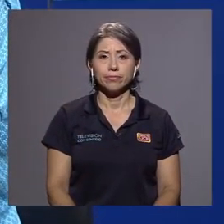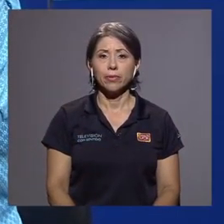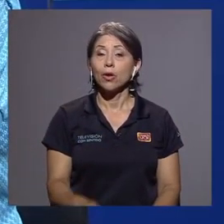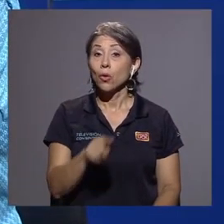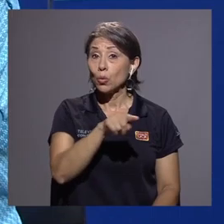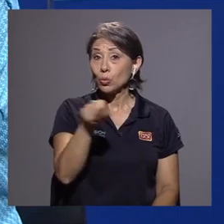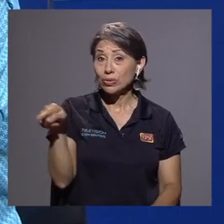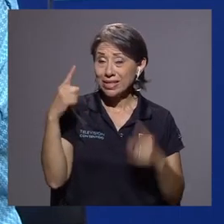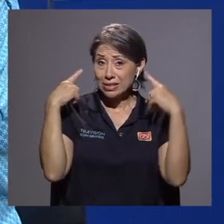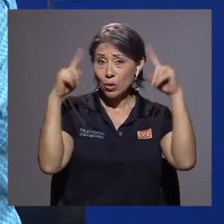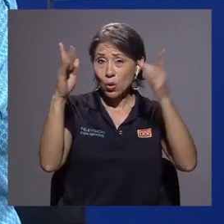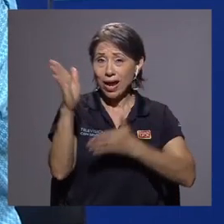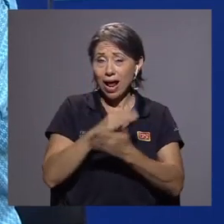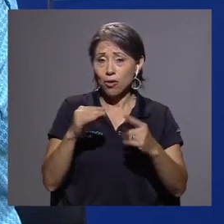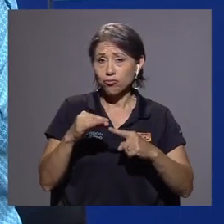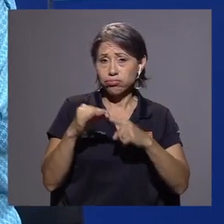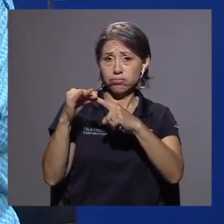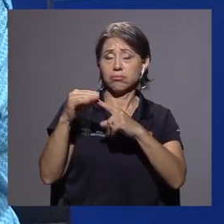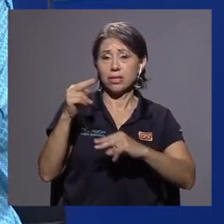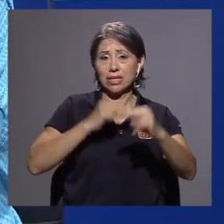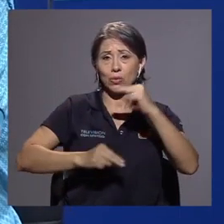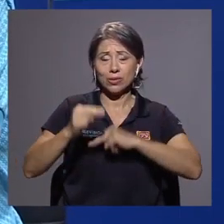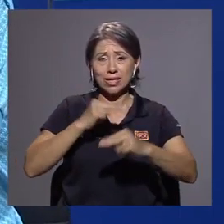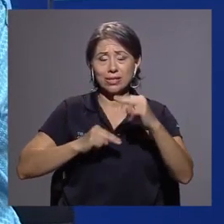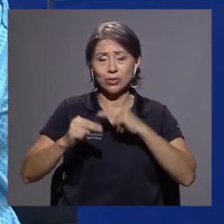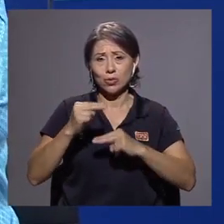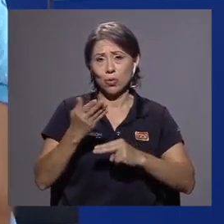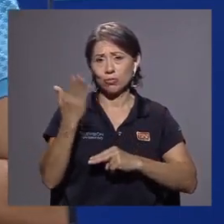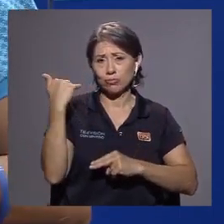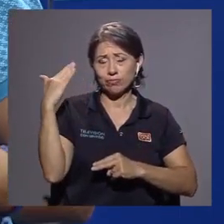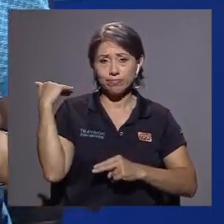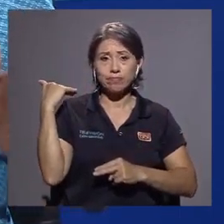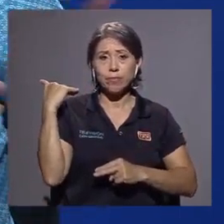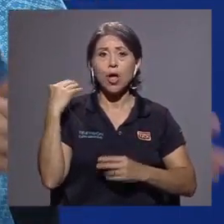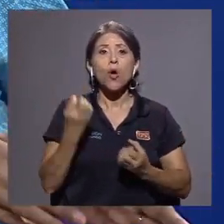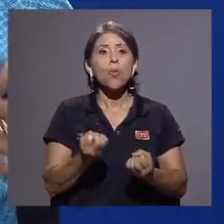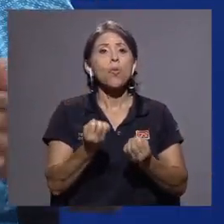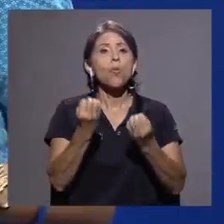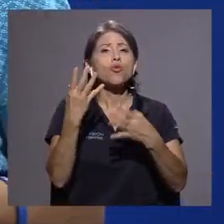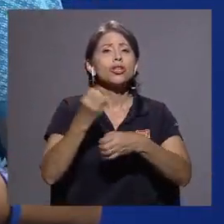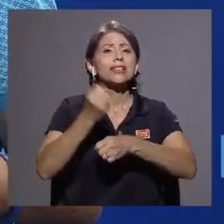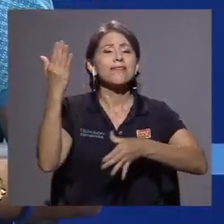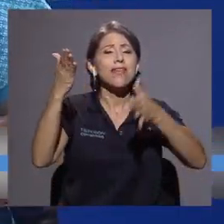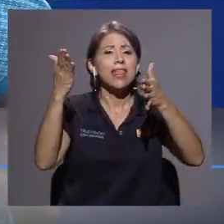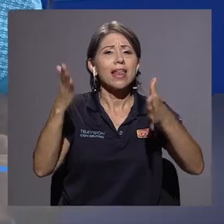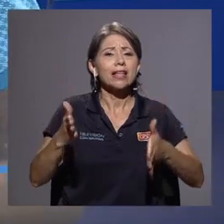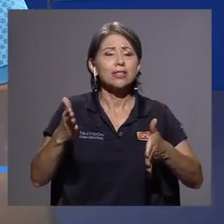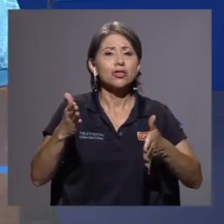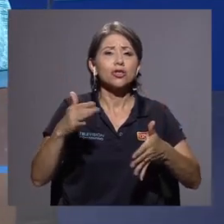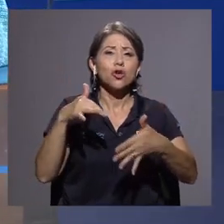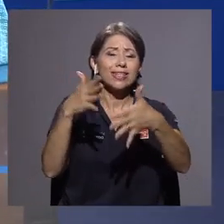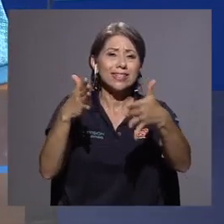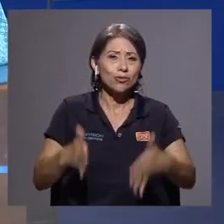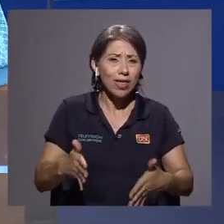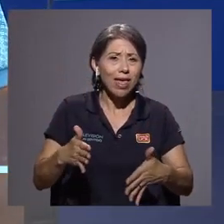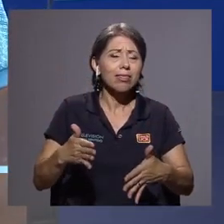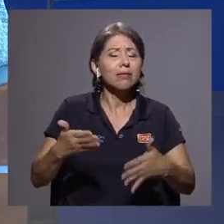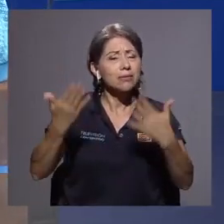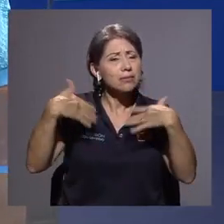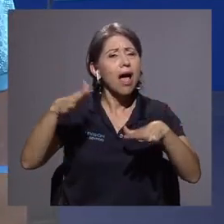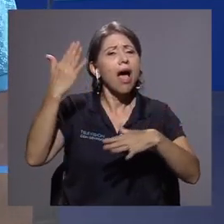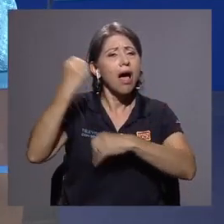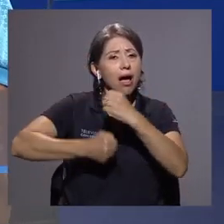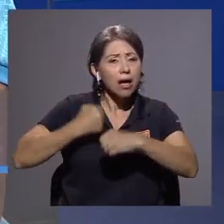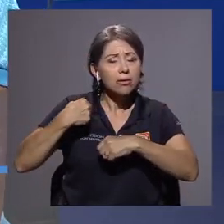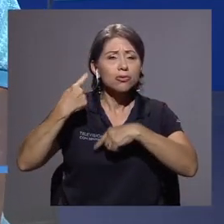Ustedes logran algo muy particular en esta negociación del 22, algo que muchas federaciones de estudiantes han venido pidiendo a lo largo de varios años,